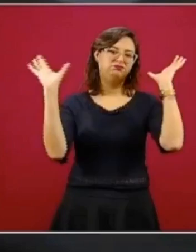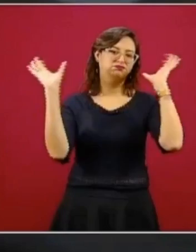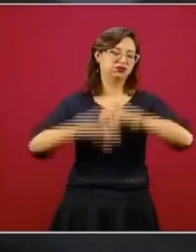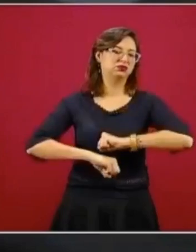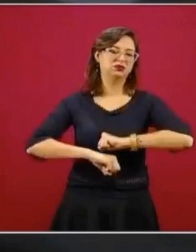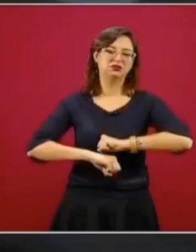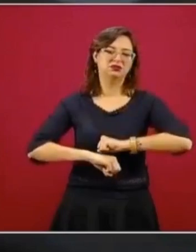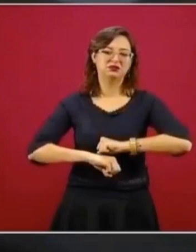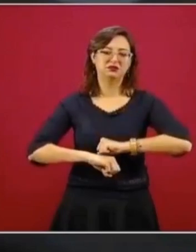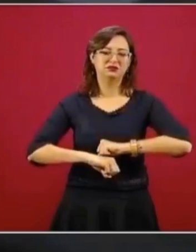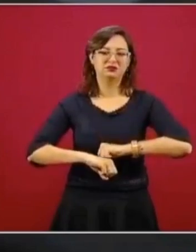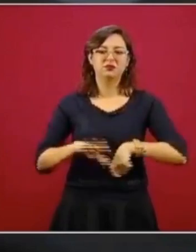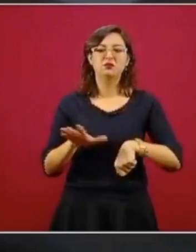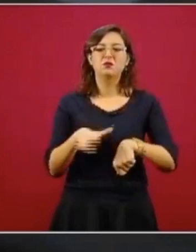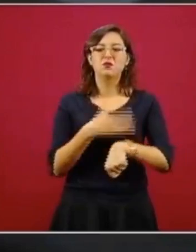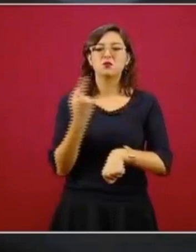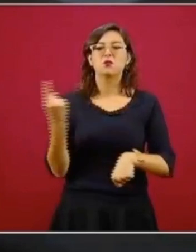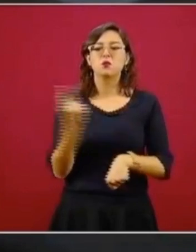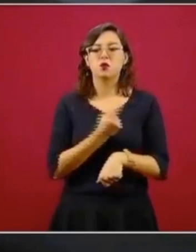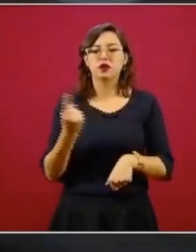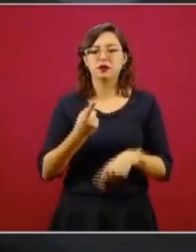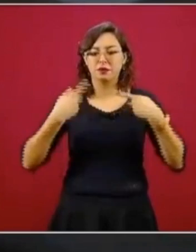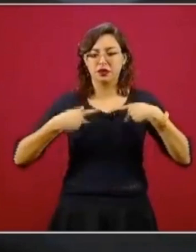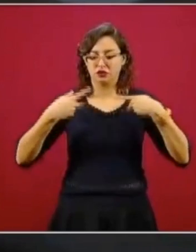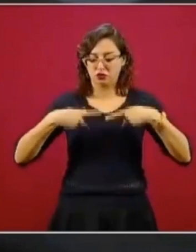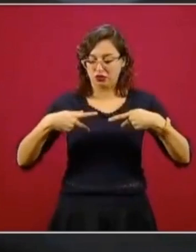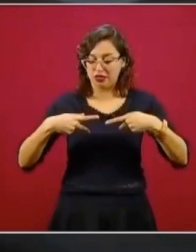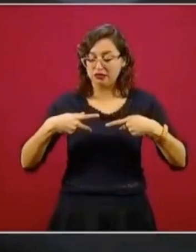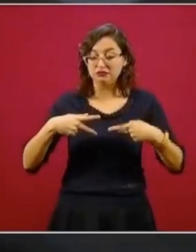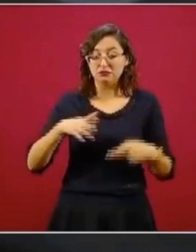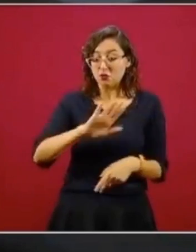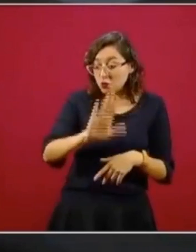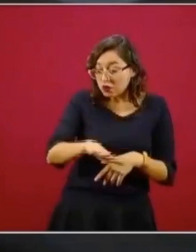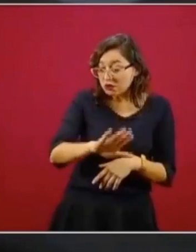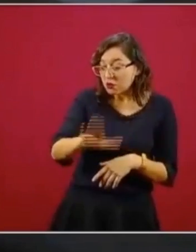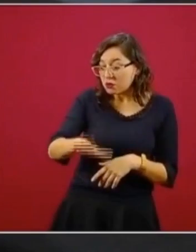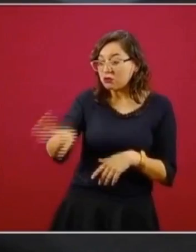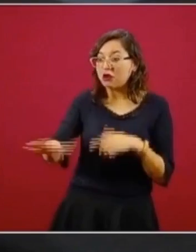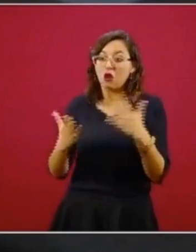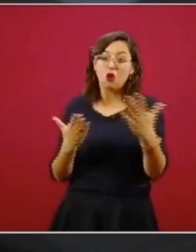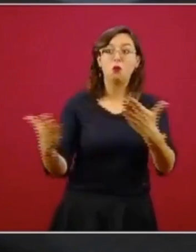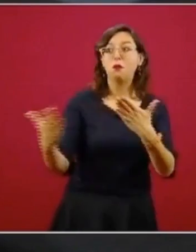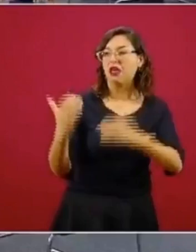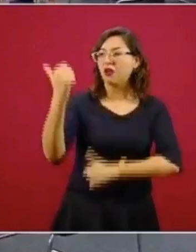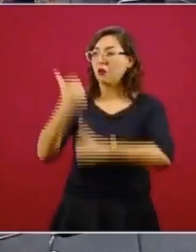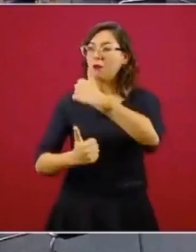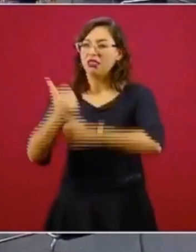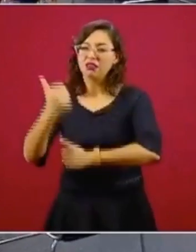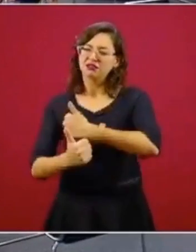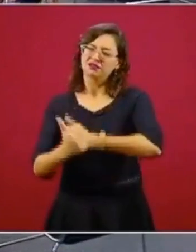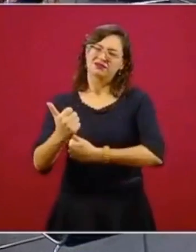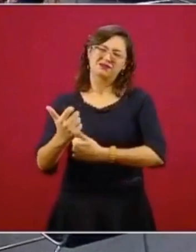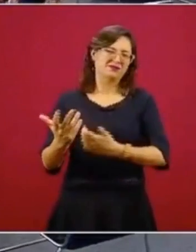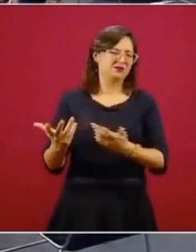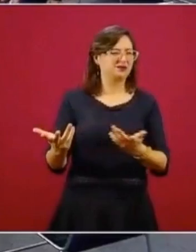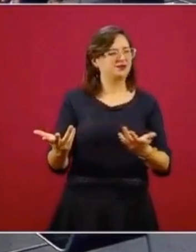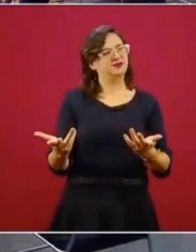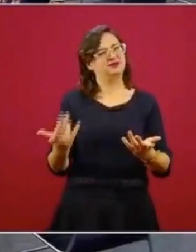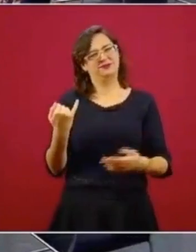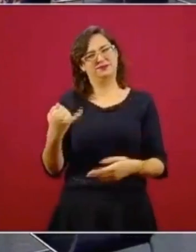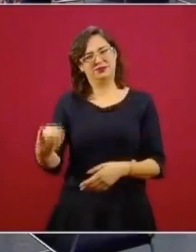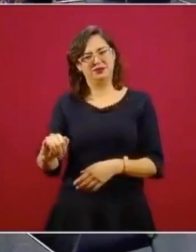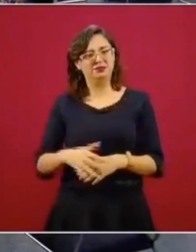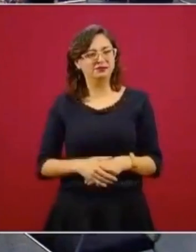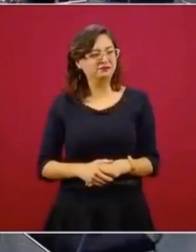se trata de pérdidas de vidas humanas. Sin embargo, son muy